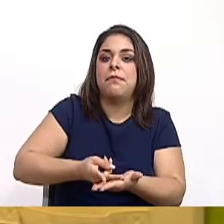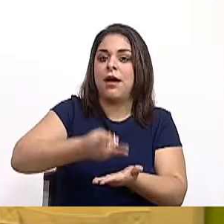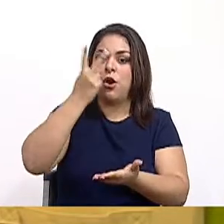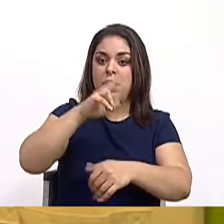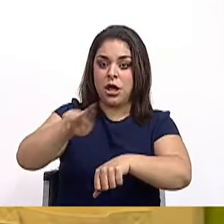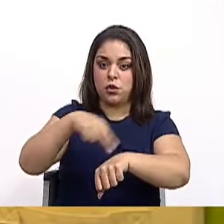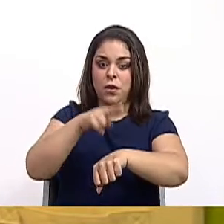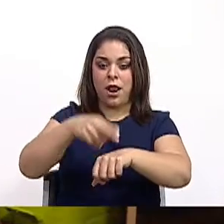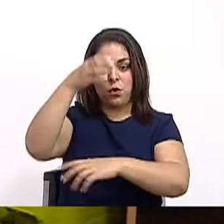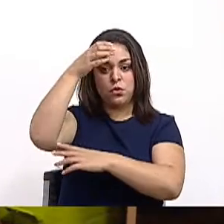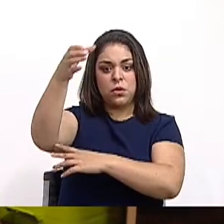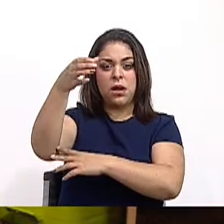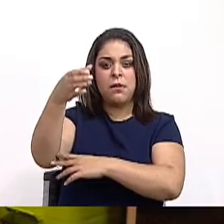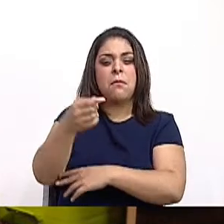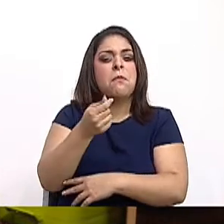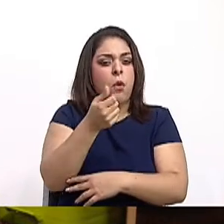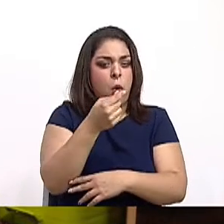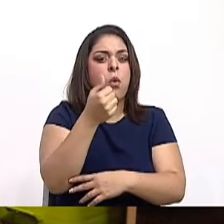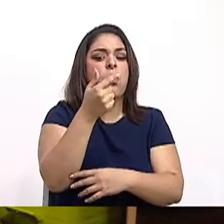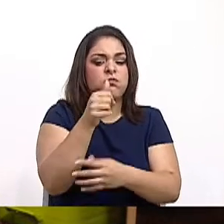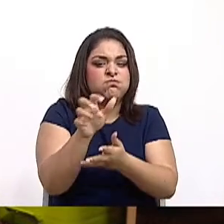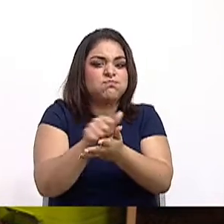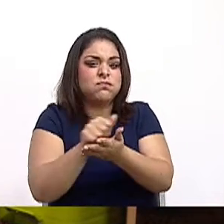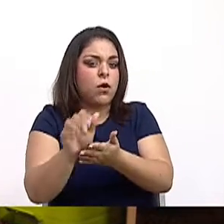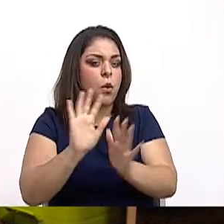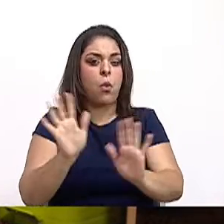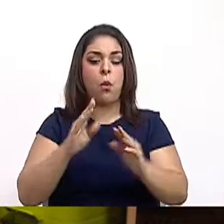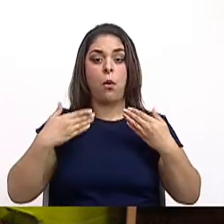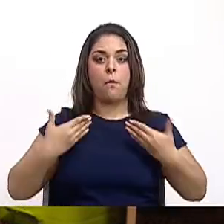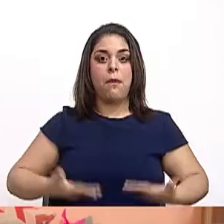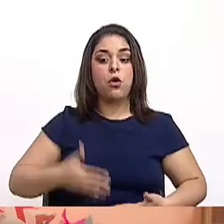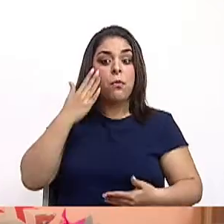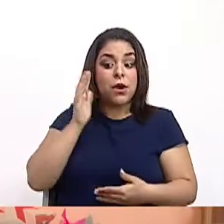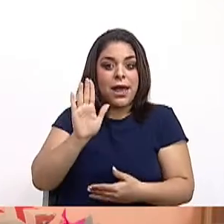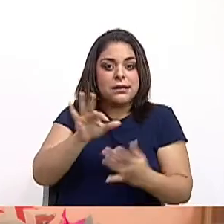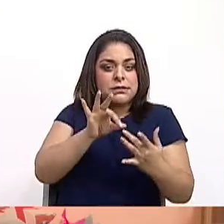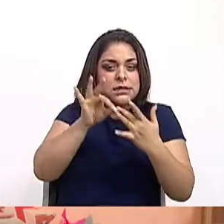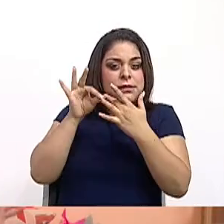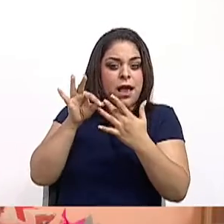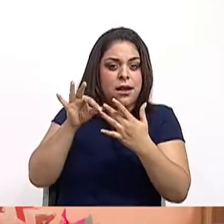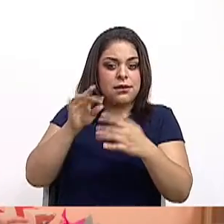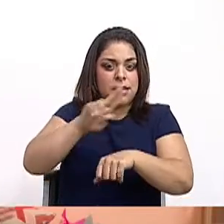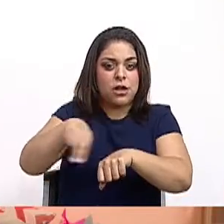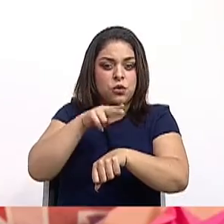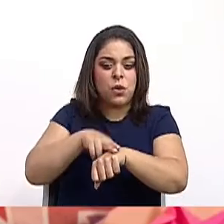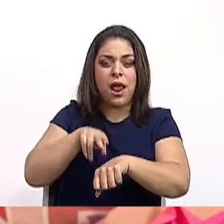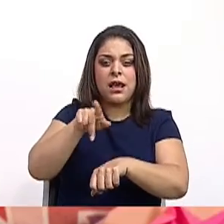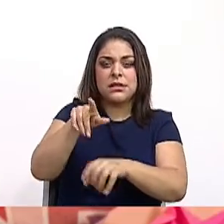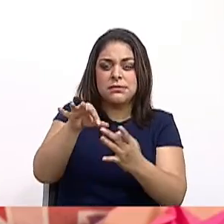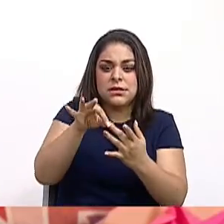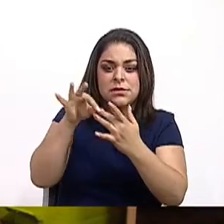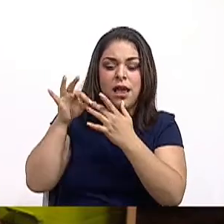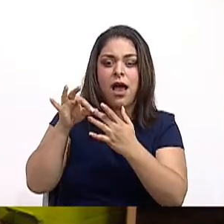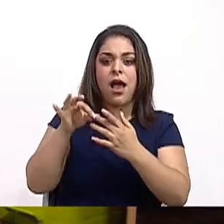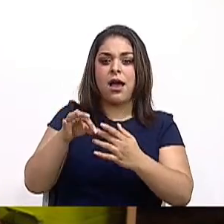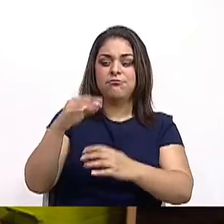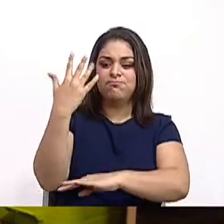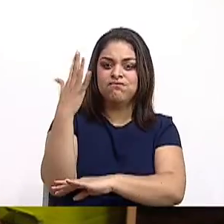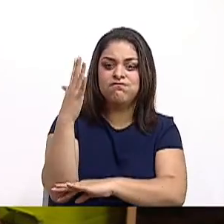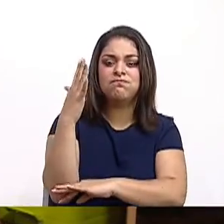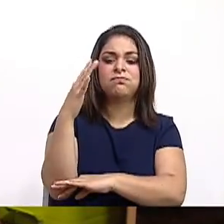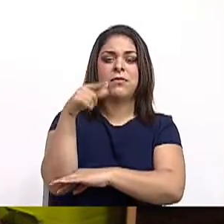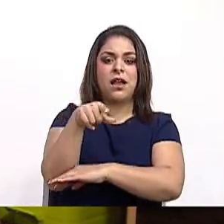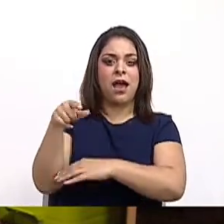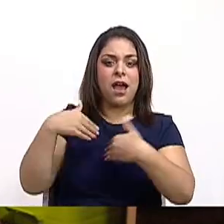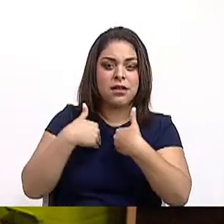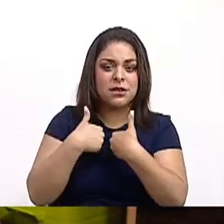alterado por la actividad humana, que, debido a sus excepcionales valores naturales, la singularidad de su flora, de su fauna o de sus